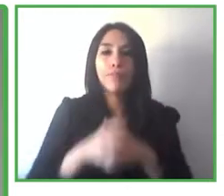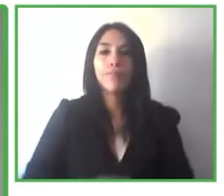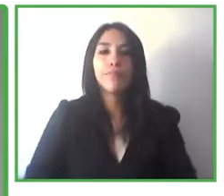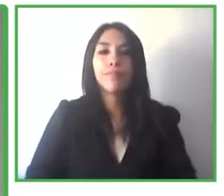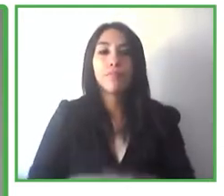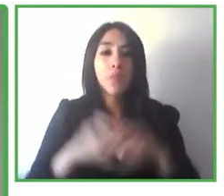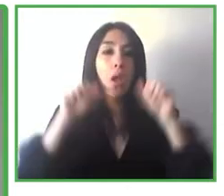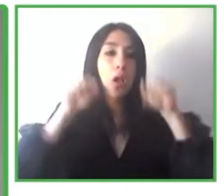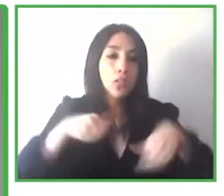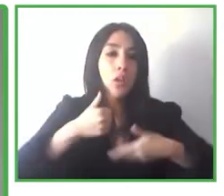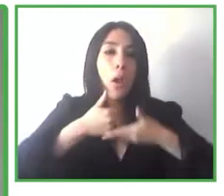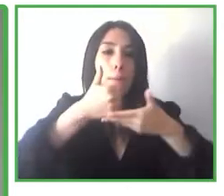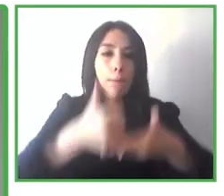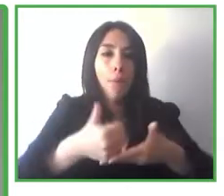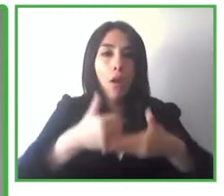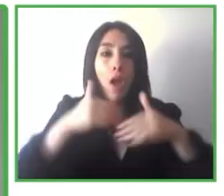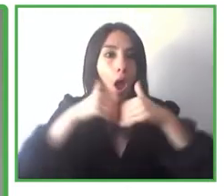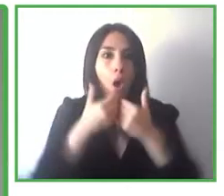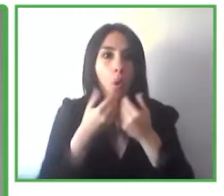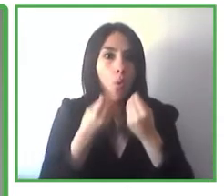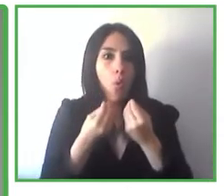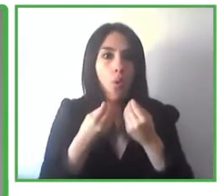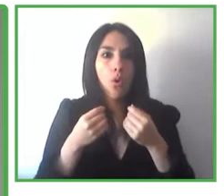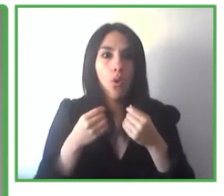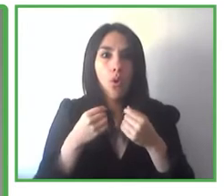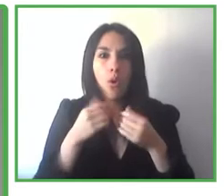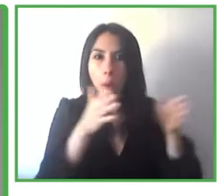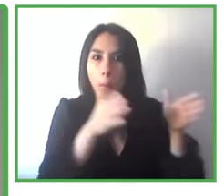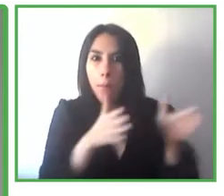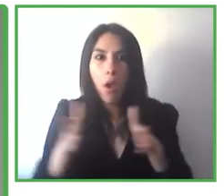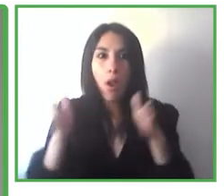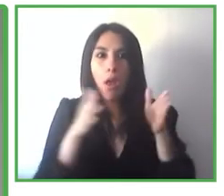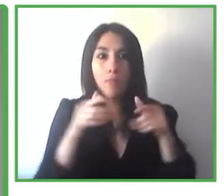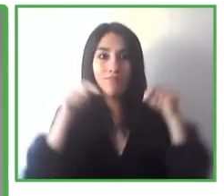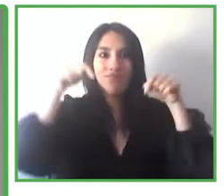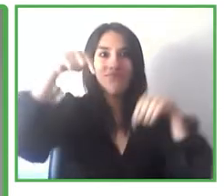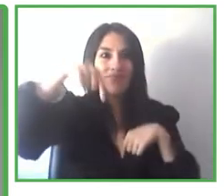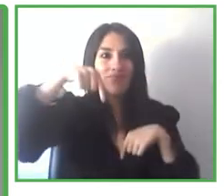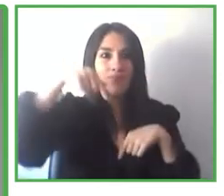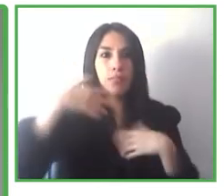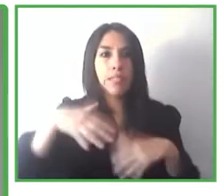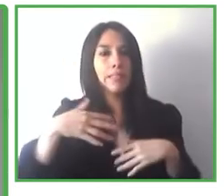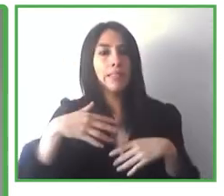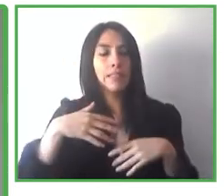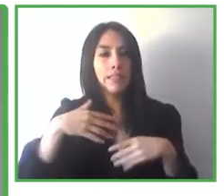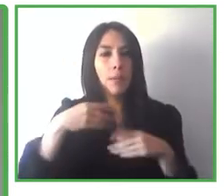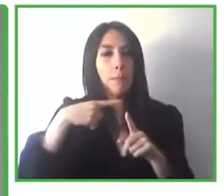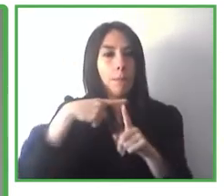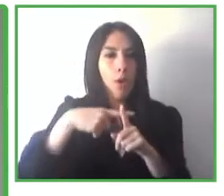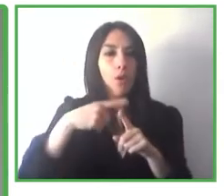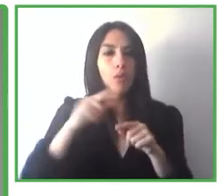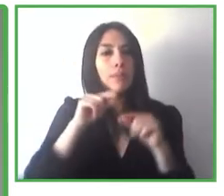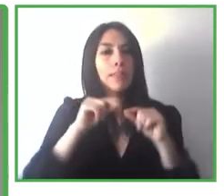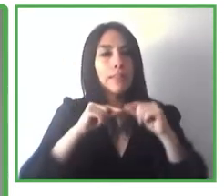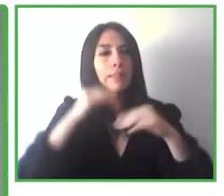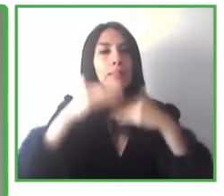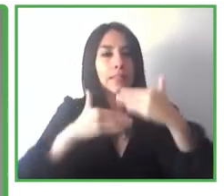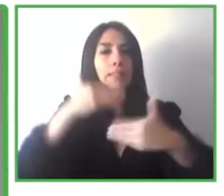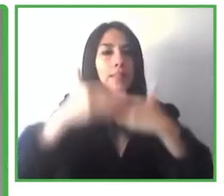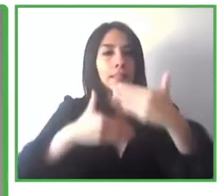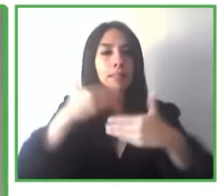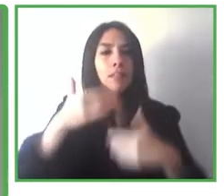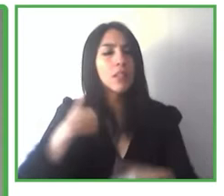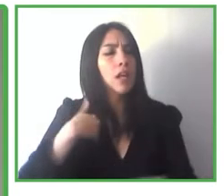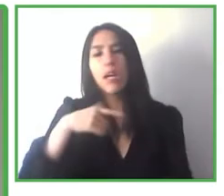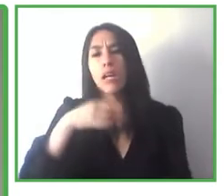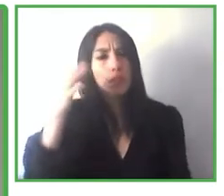de producción se vean, como digo, afectados muy positivamente. Siempre se suele considerar que el impacto va a ser en el